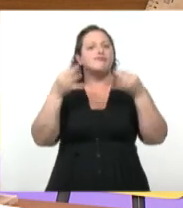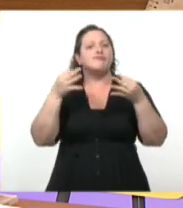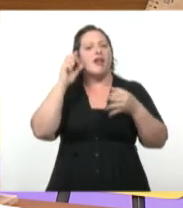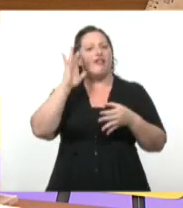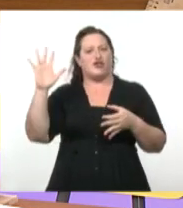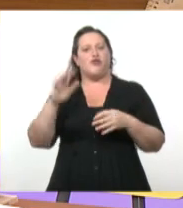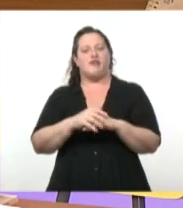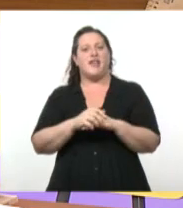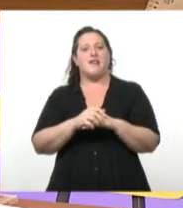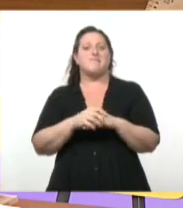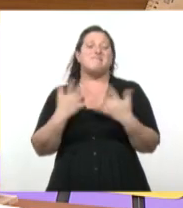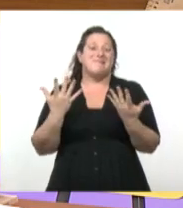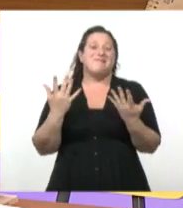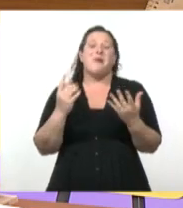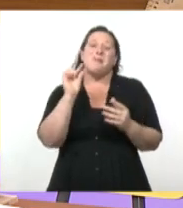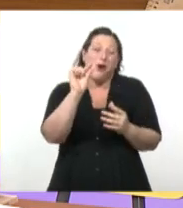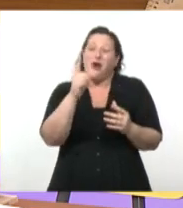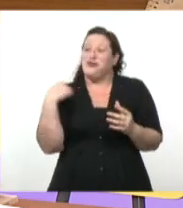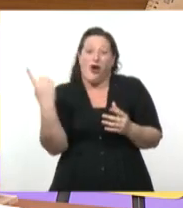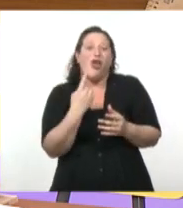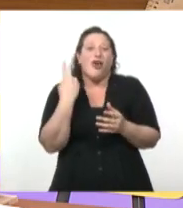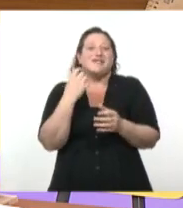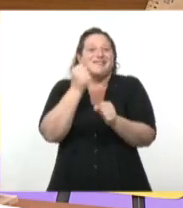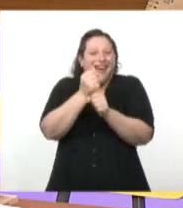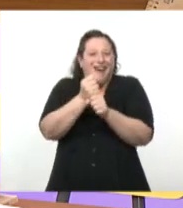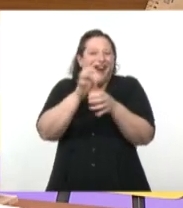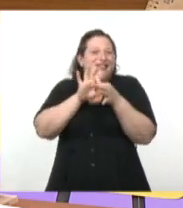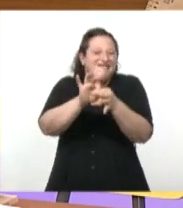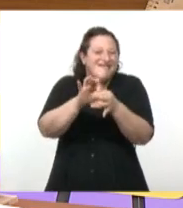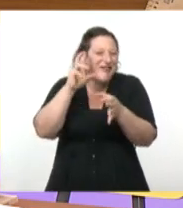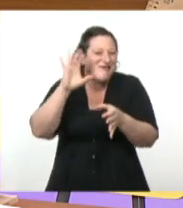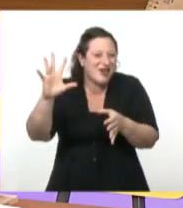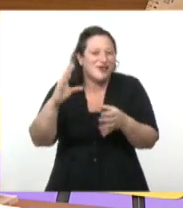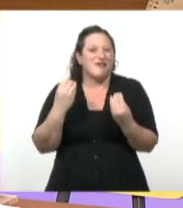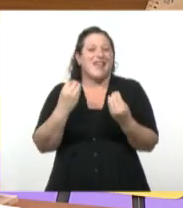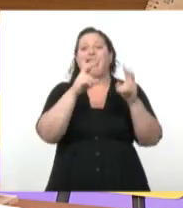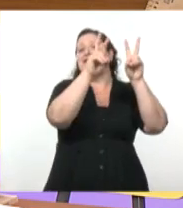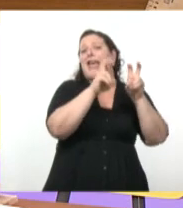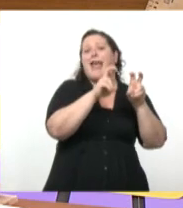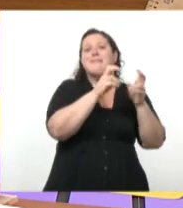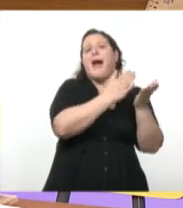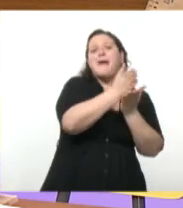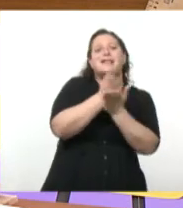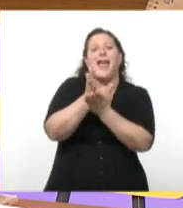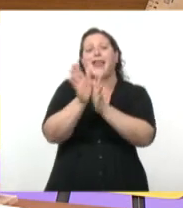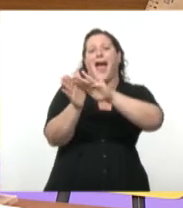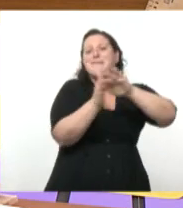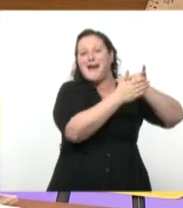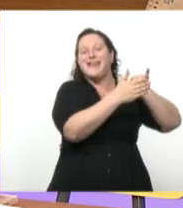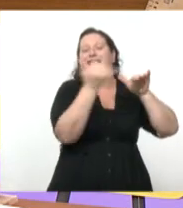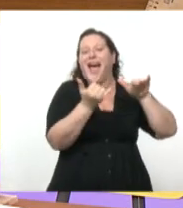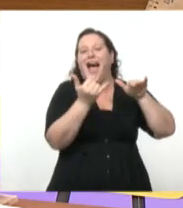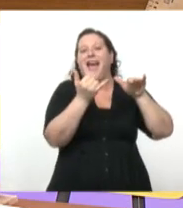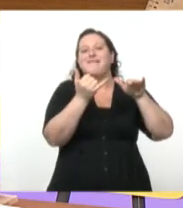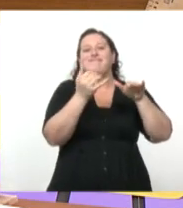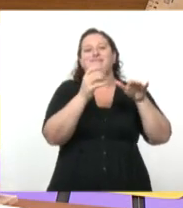haciendo filosofía, más allá de los contenidos específicos del área en cuestión. Por eso esta invitación a